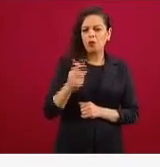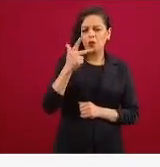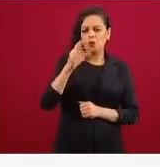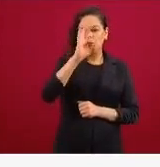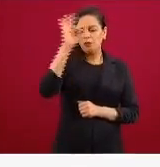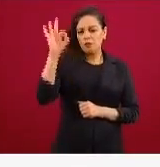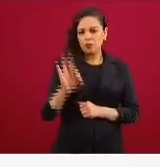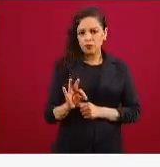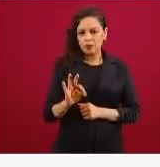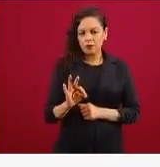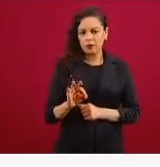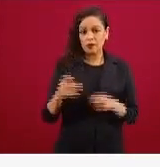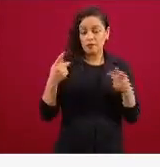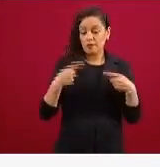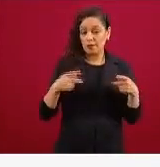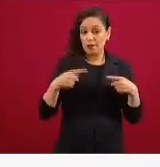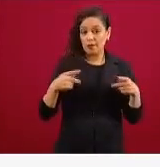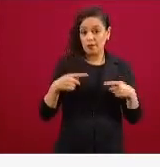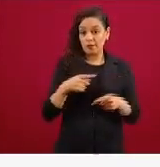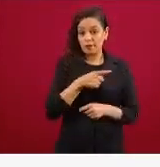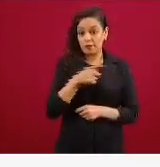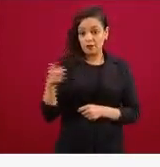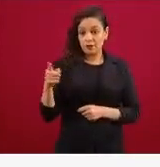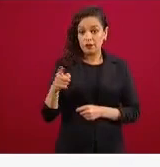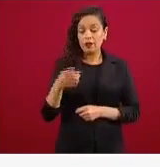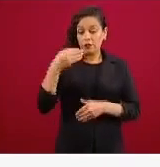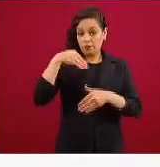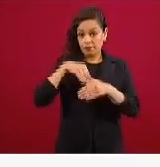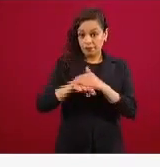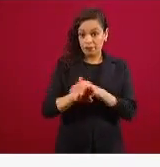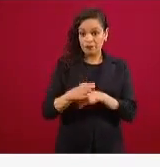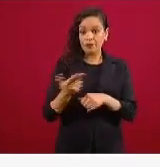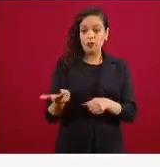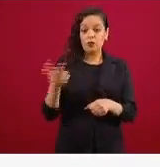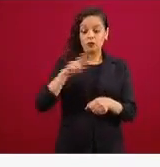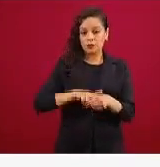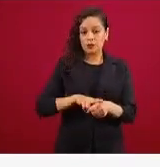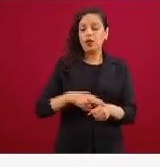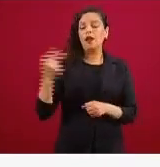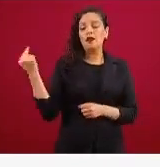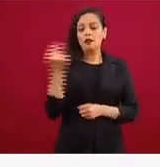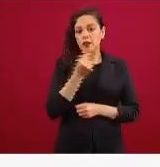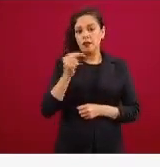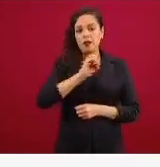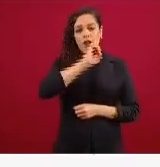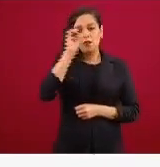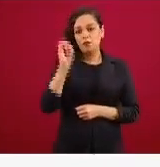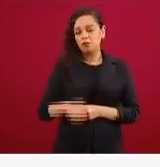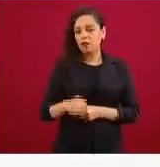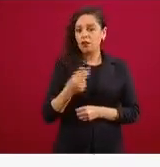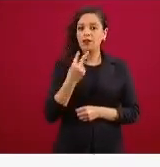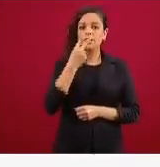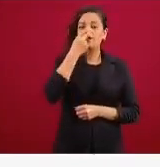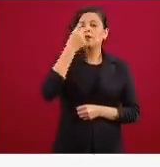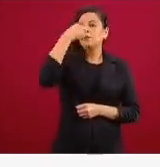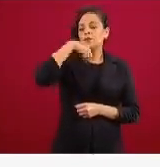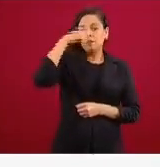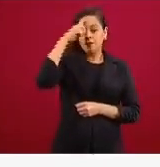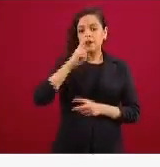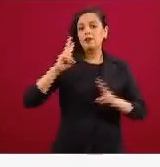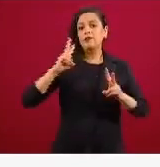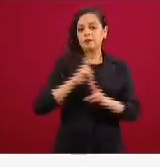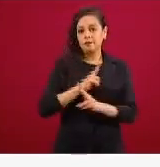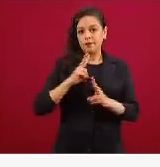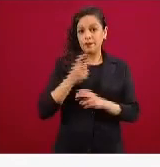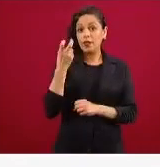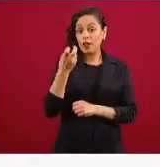de casos o de personas que al momento de su ingreso requieren intubación este es el estado más crítico